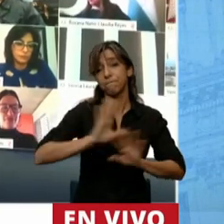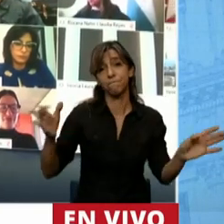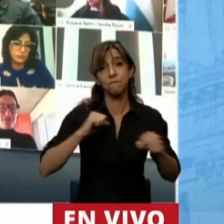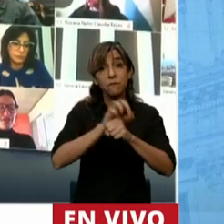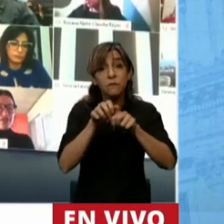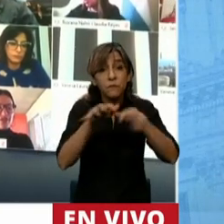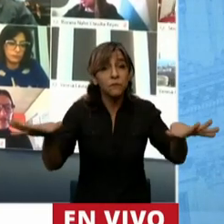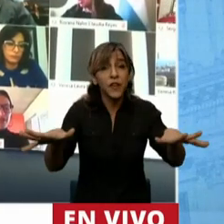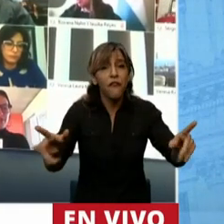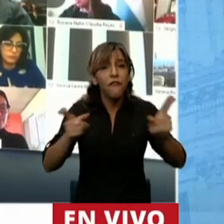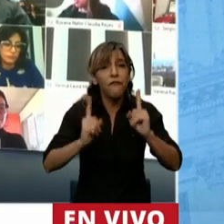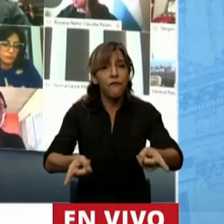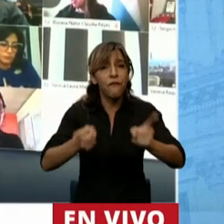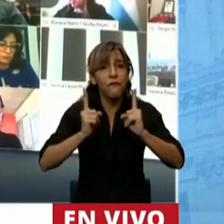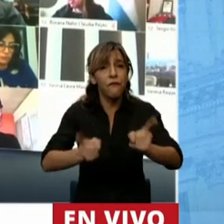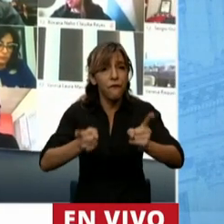no pasó